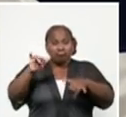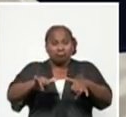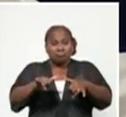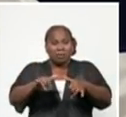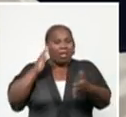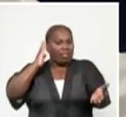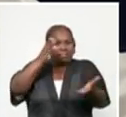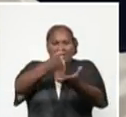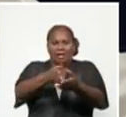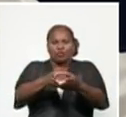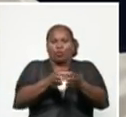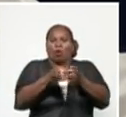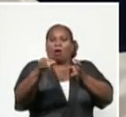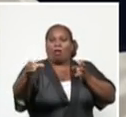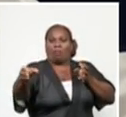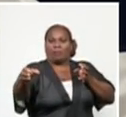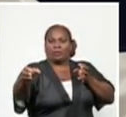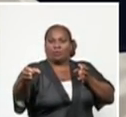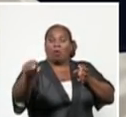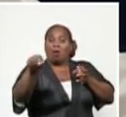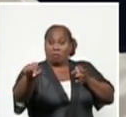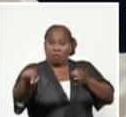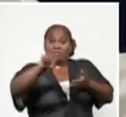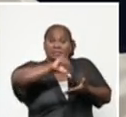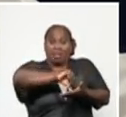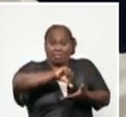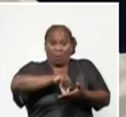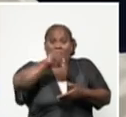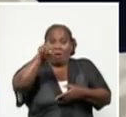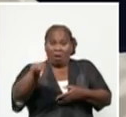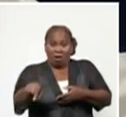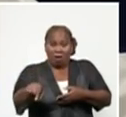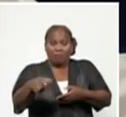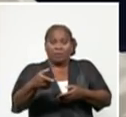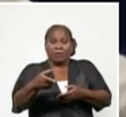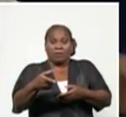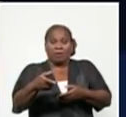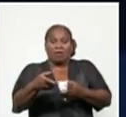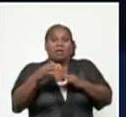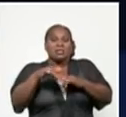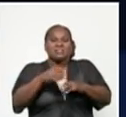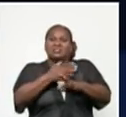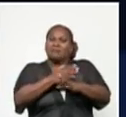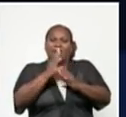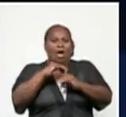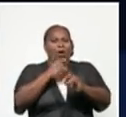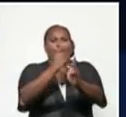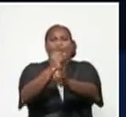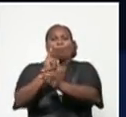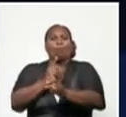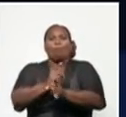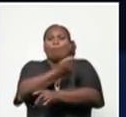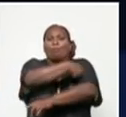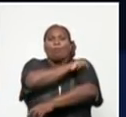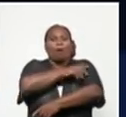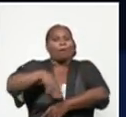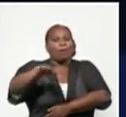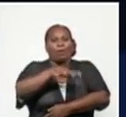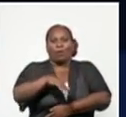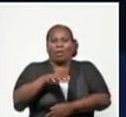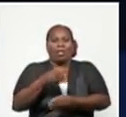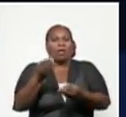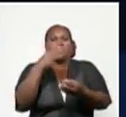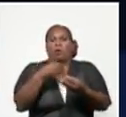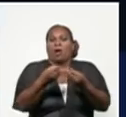se estudia, pues, es lo que permite que no tengan contacto con la población y no se produzca transmisión